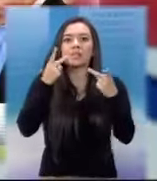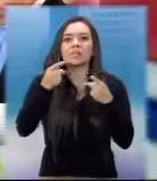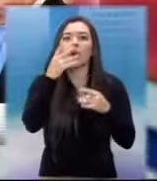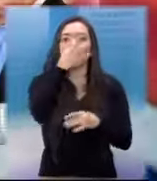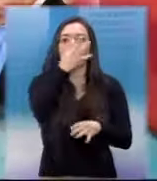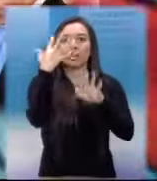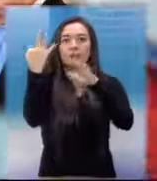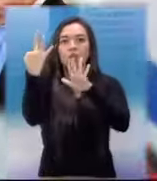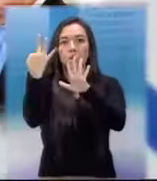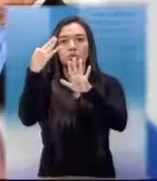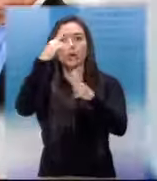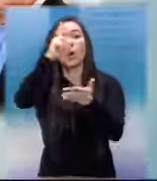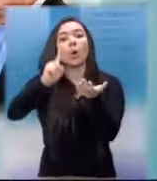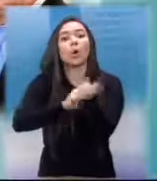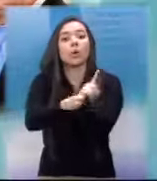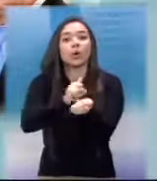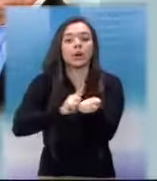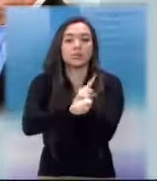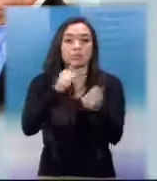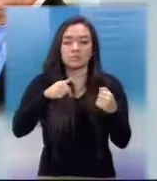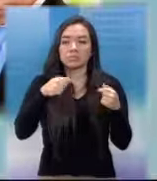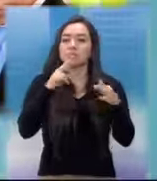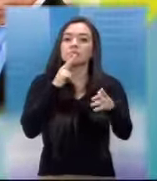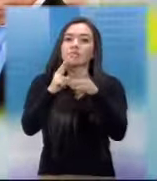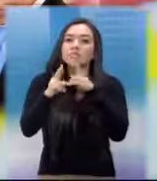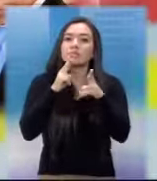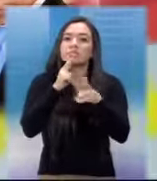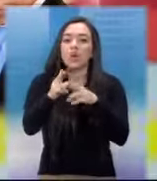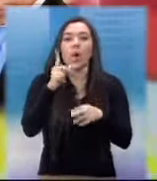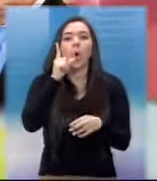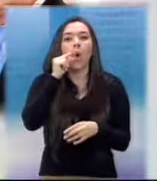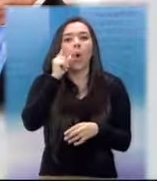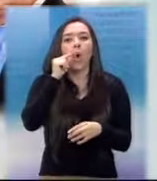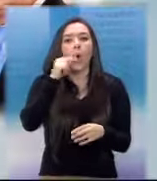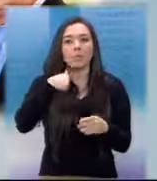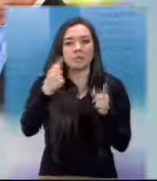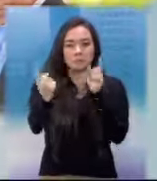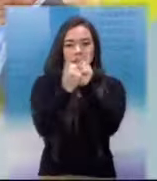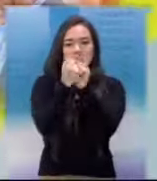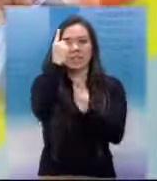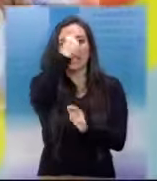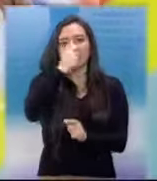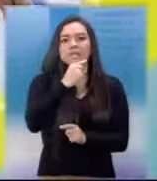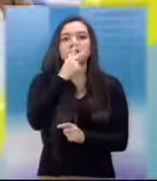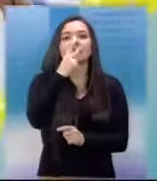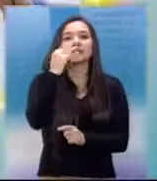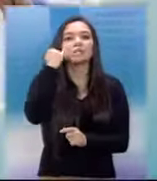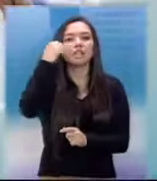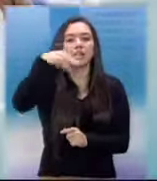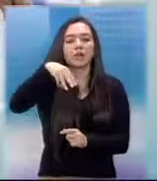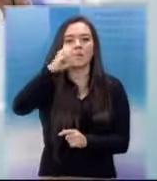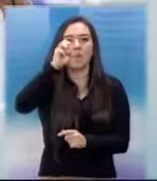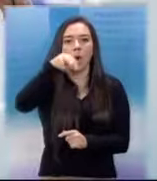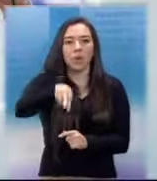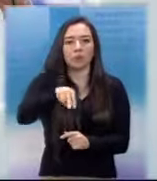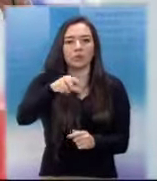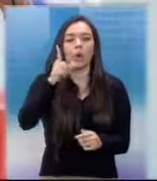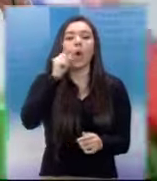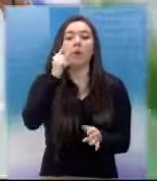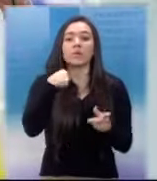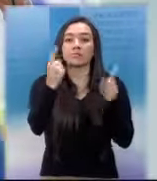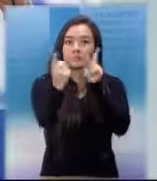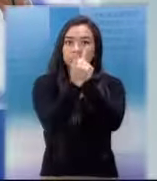horas en la que se entrevistará con el presidente Shimon Pérez y el primer ministro Benjamín Netanyahu.